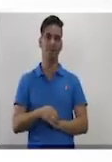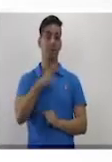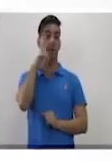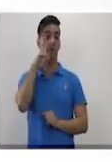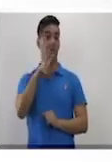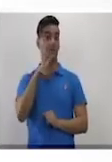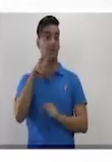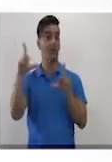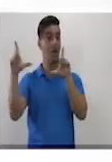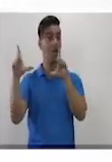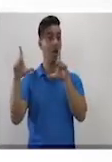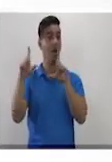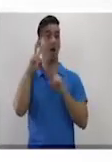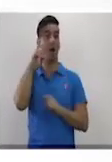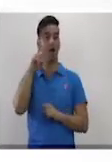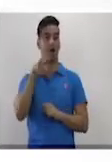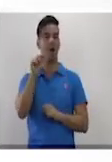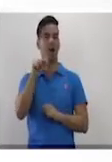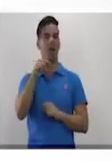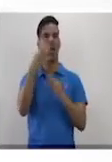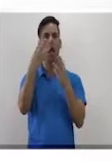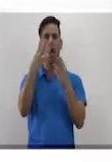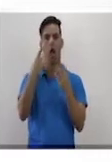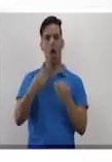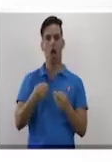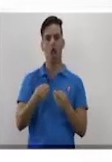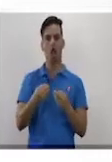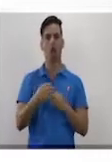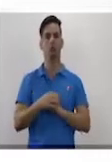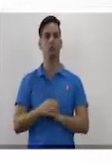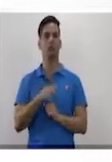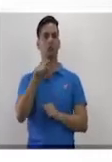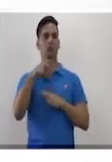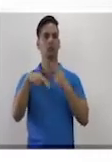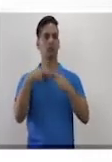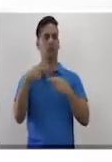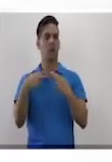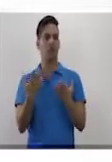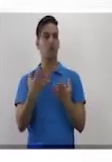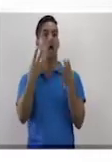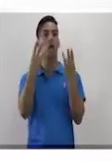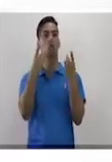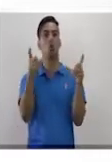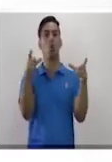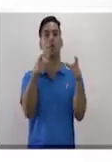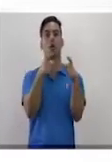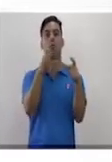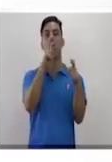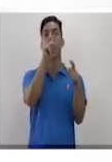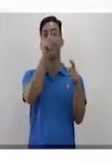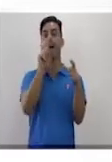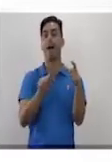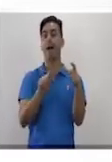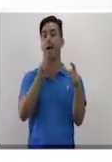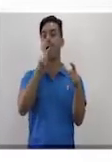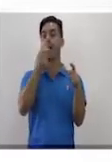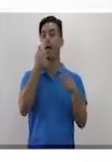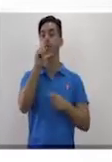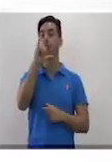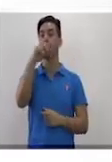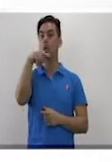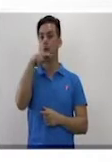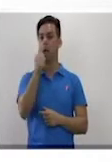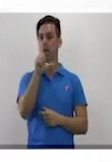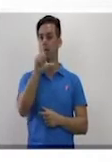cálculos auxiliares, referidos a operaciones con números racionales, expresados de diferentes